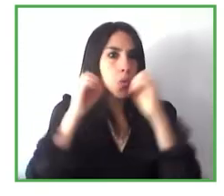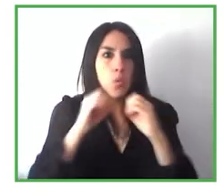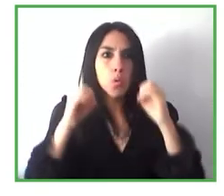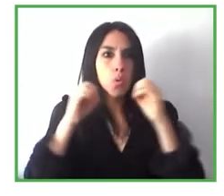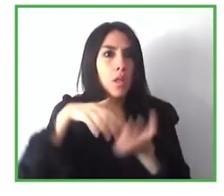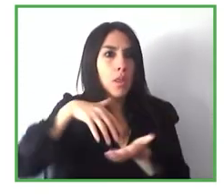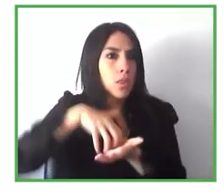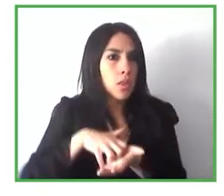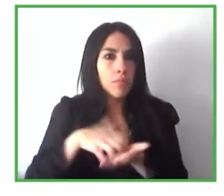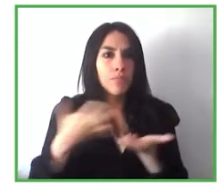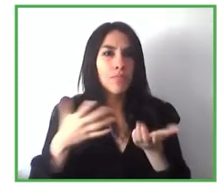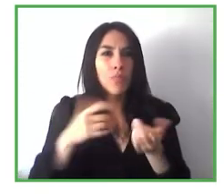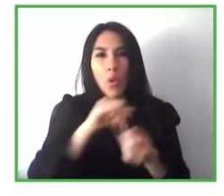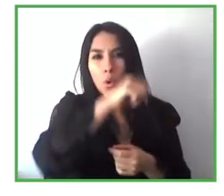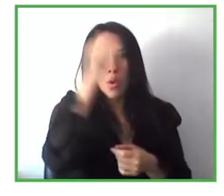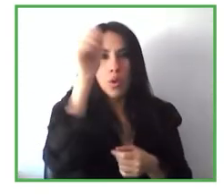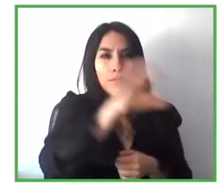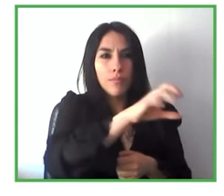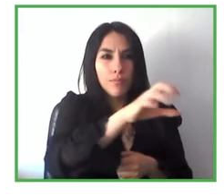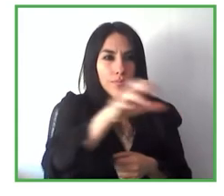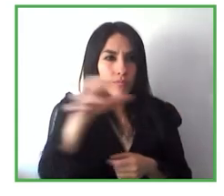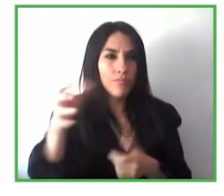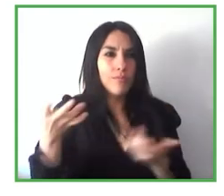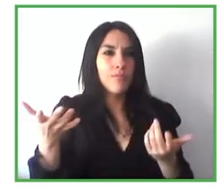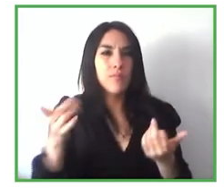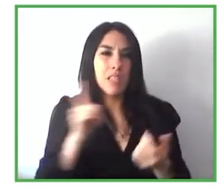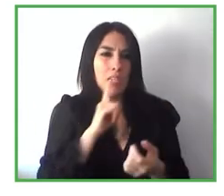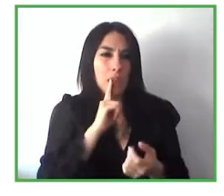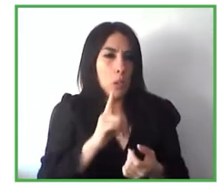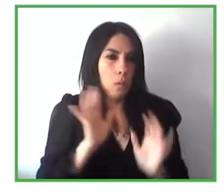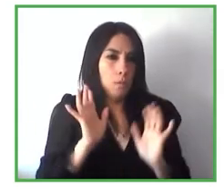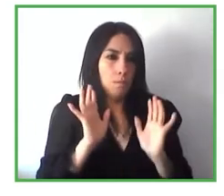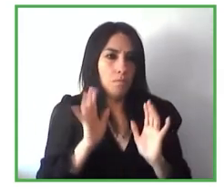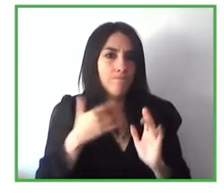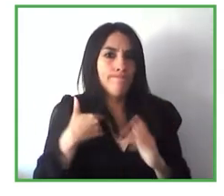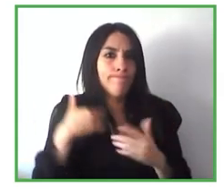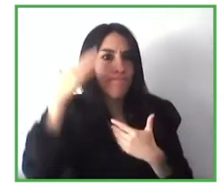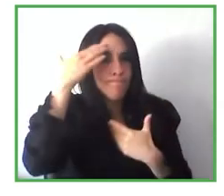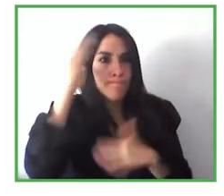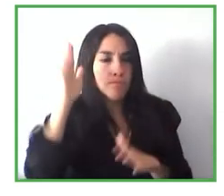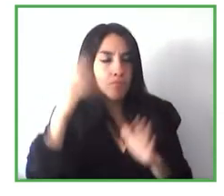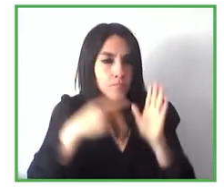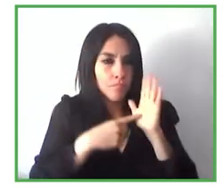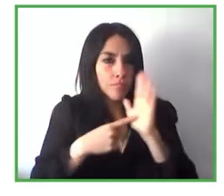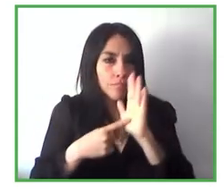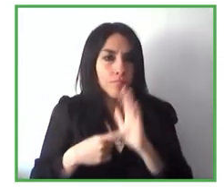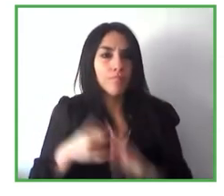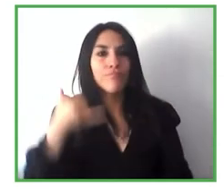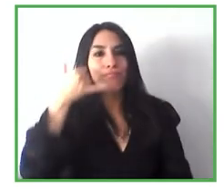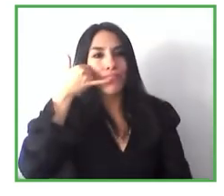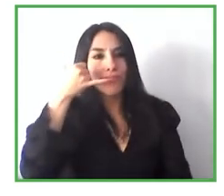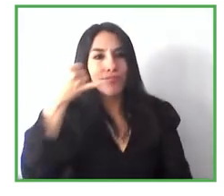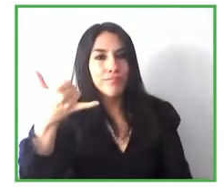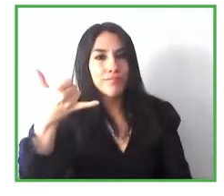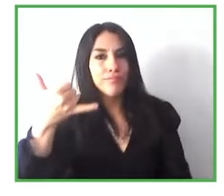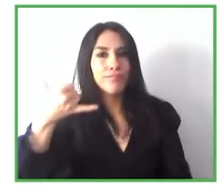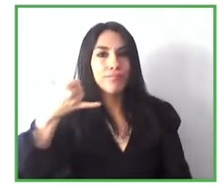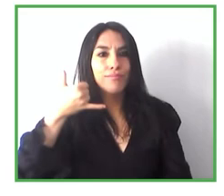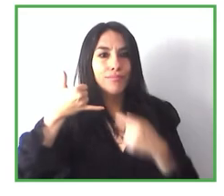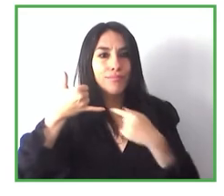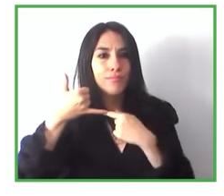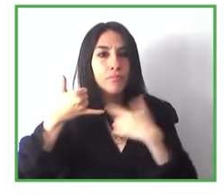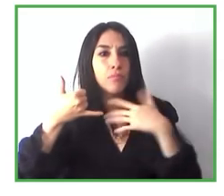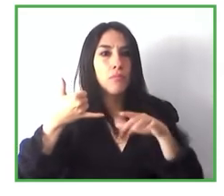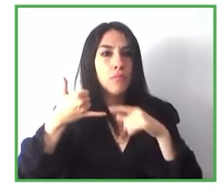tan seguro pues mostrar el teléfono móvil o llevar el teléfono móvil en la mano especialmente a mejor para una